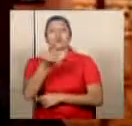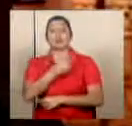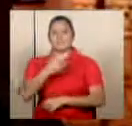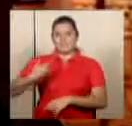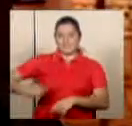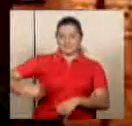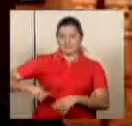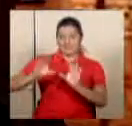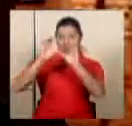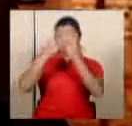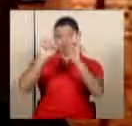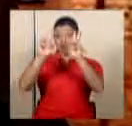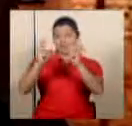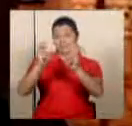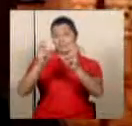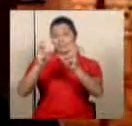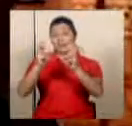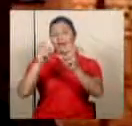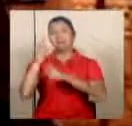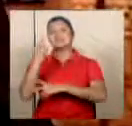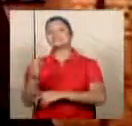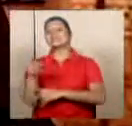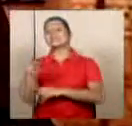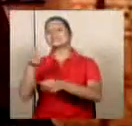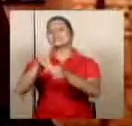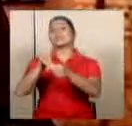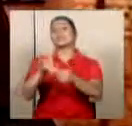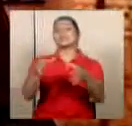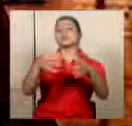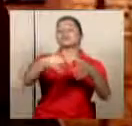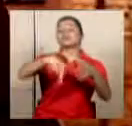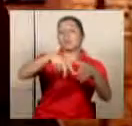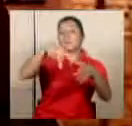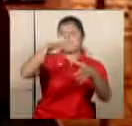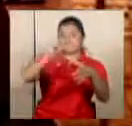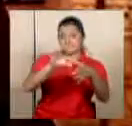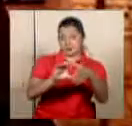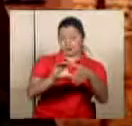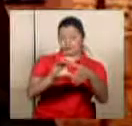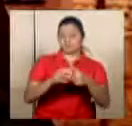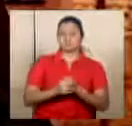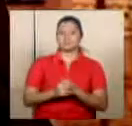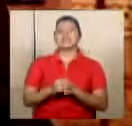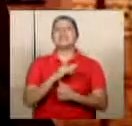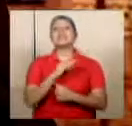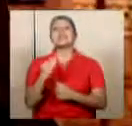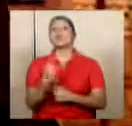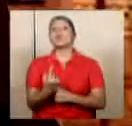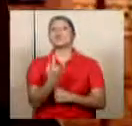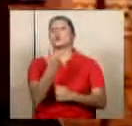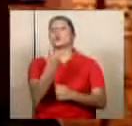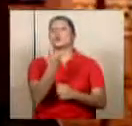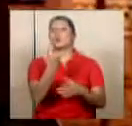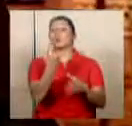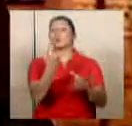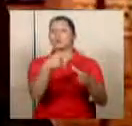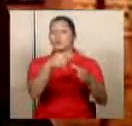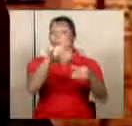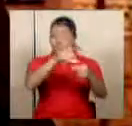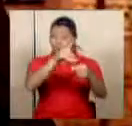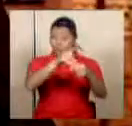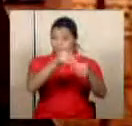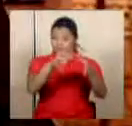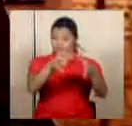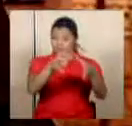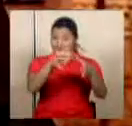presidente de la Comisión de Asuntos Hacendarios diputado de la fracción oficialista de la fracción del PAC y uno de los dos legisladores que en